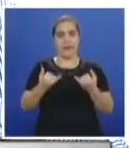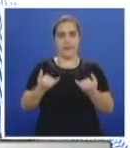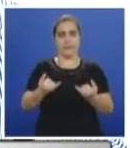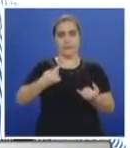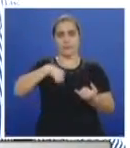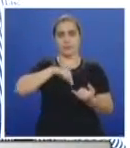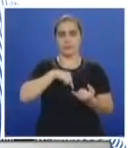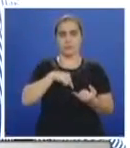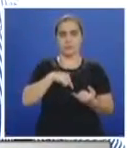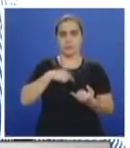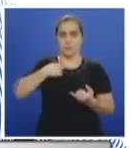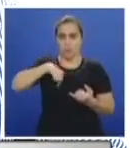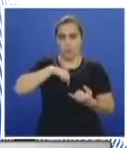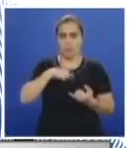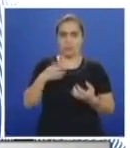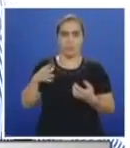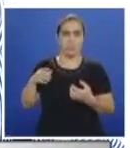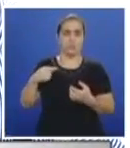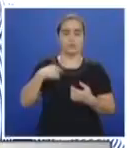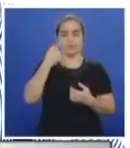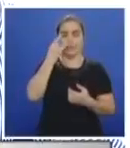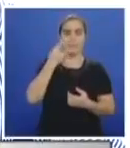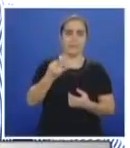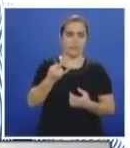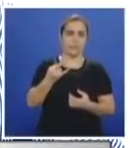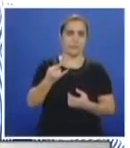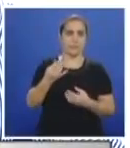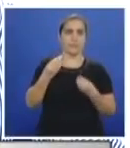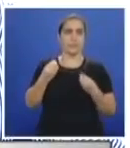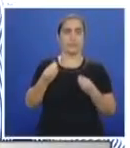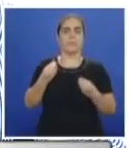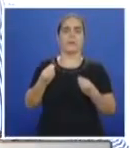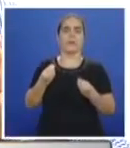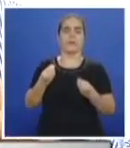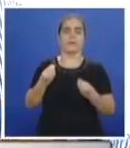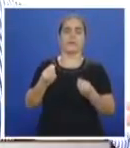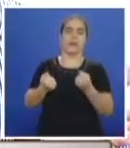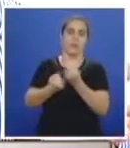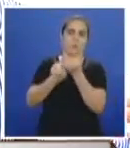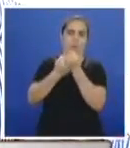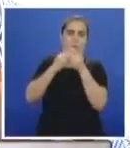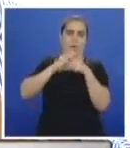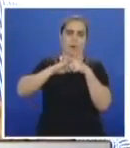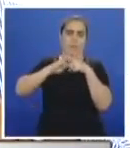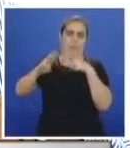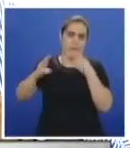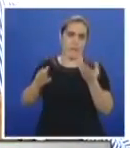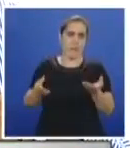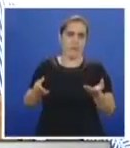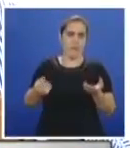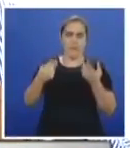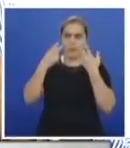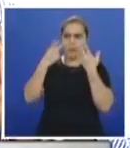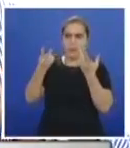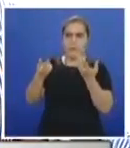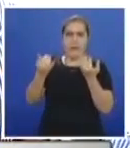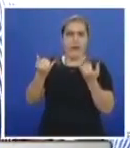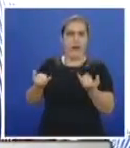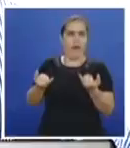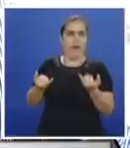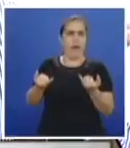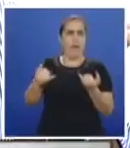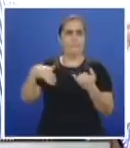todo, todo el interés para sacar adelante el mío. Y ahí está la razón por la cual ha subido la